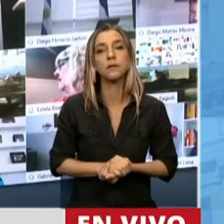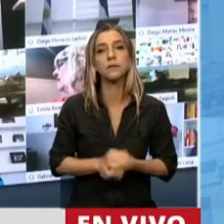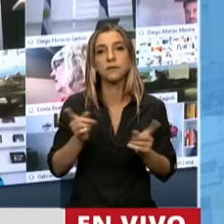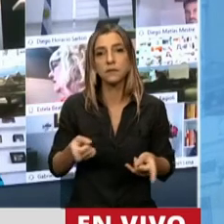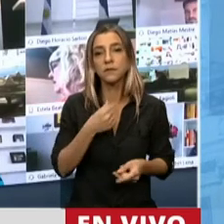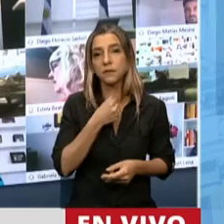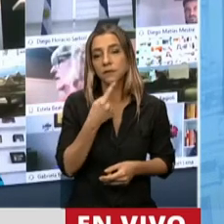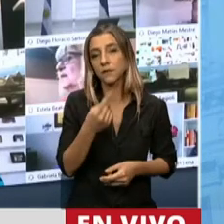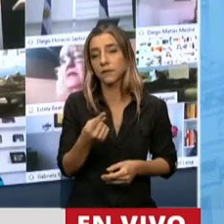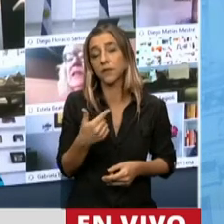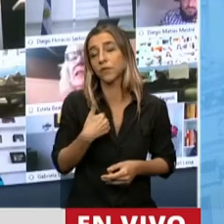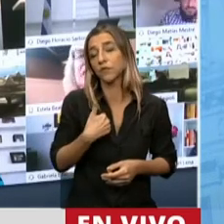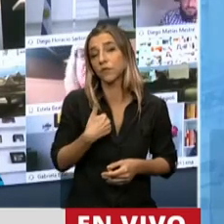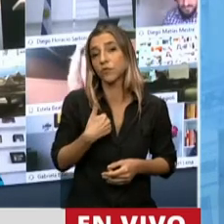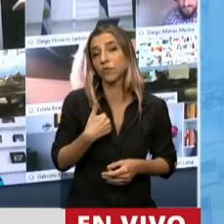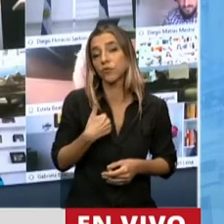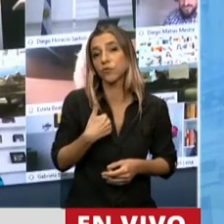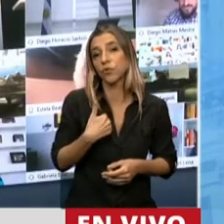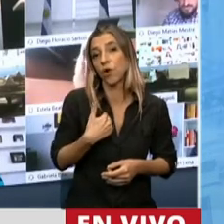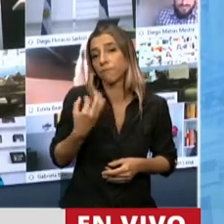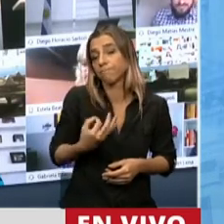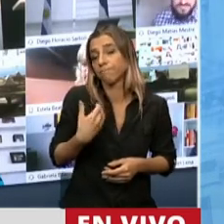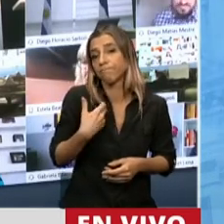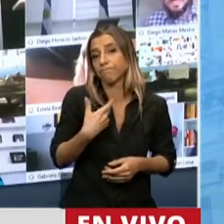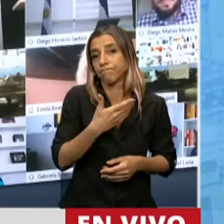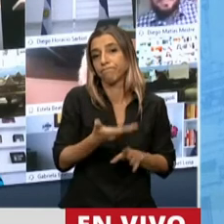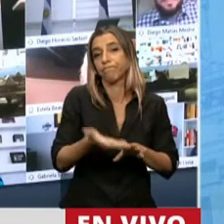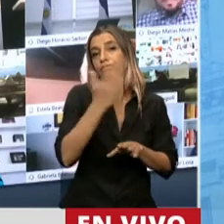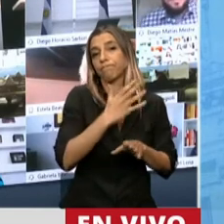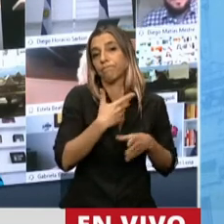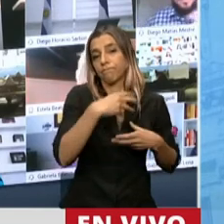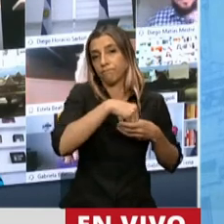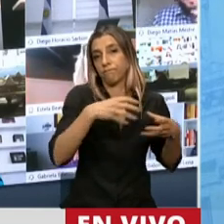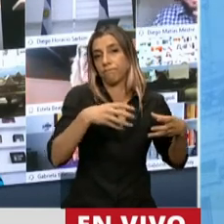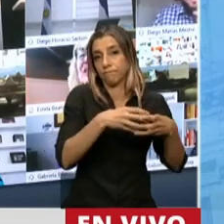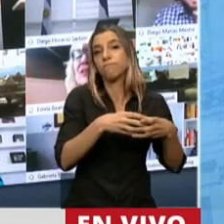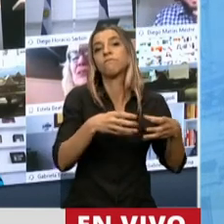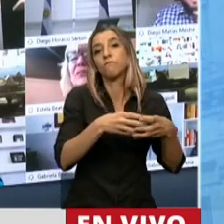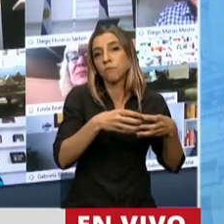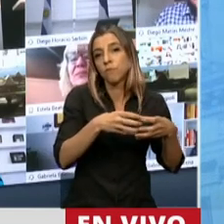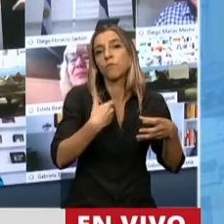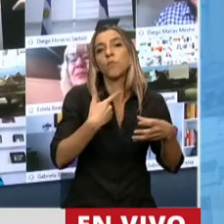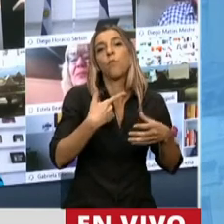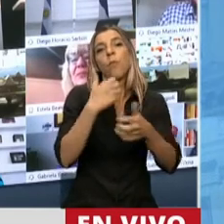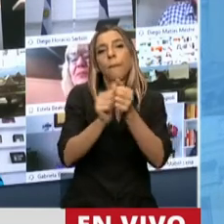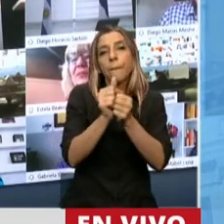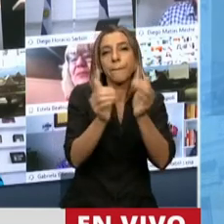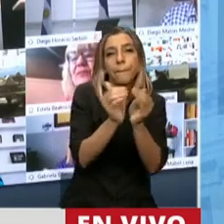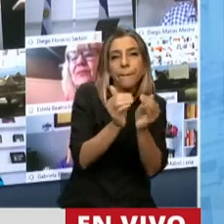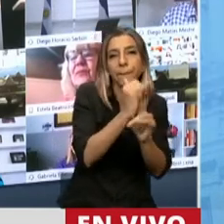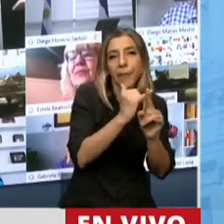proveniente yo de una organización de los pequeños y medianos empresarios, APIME,